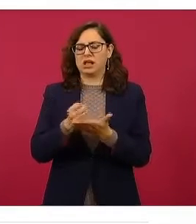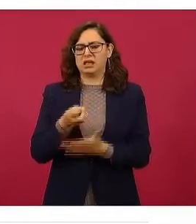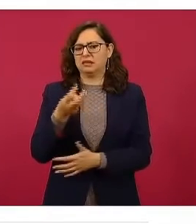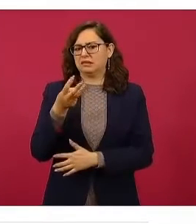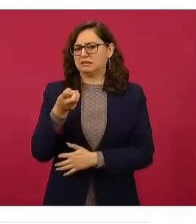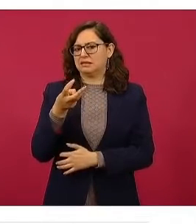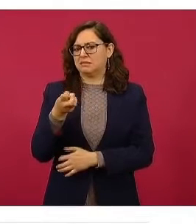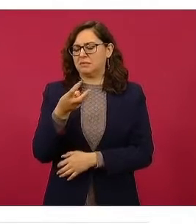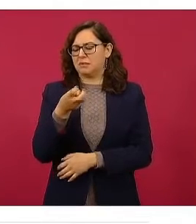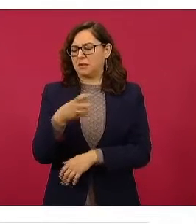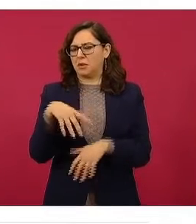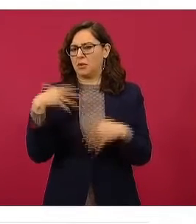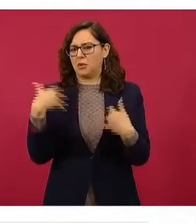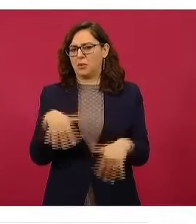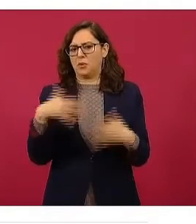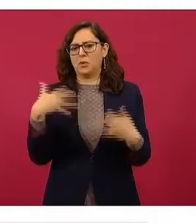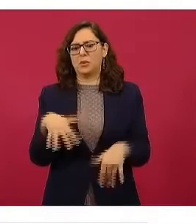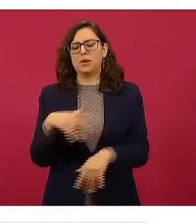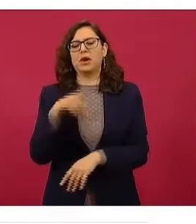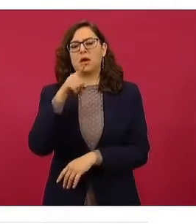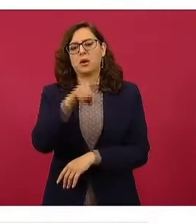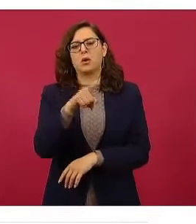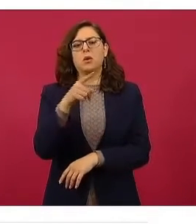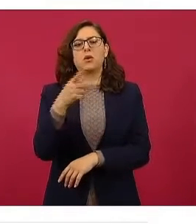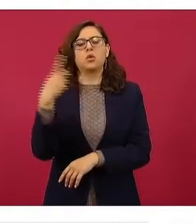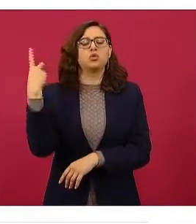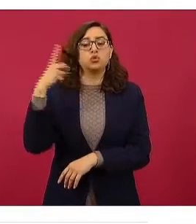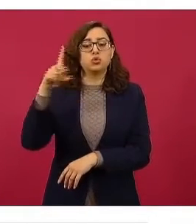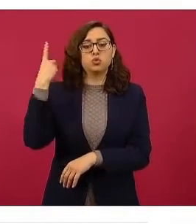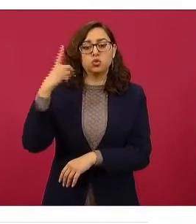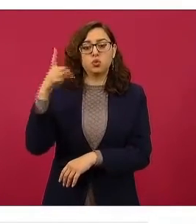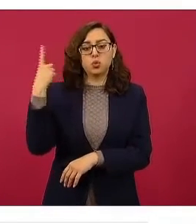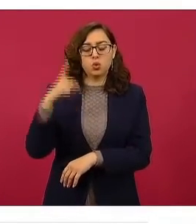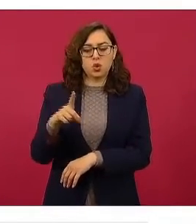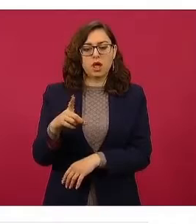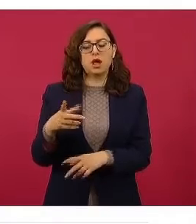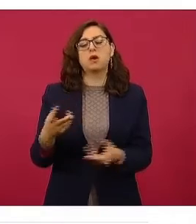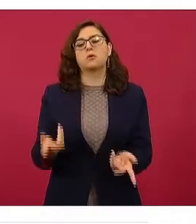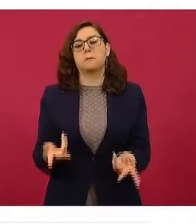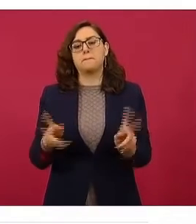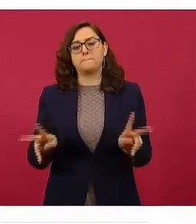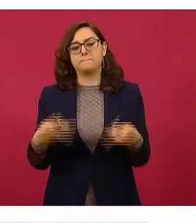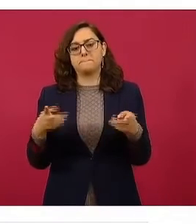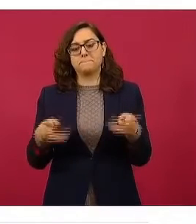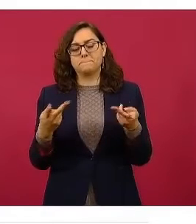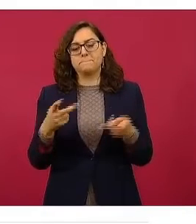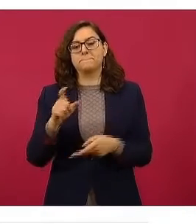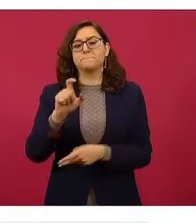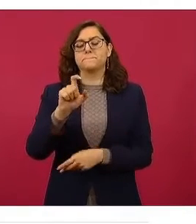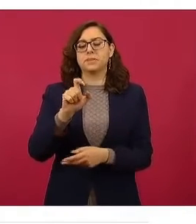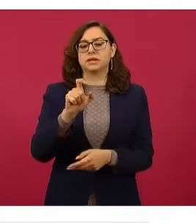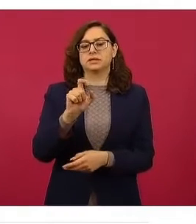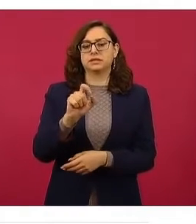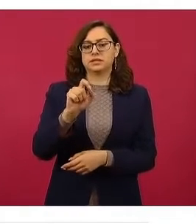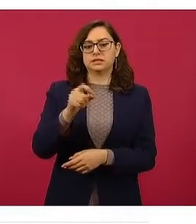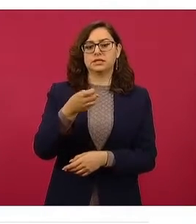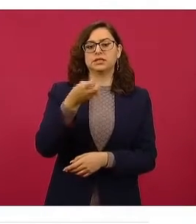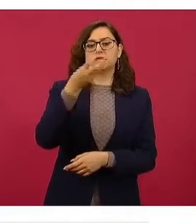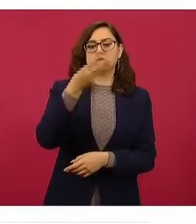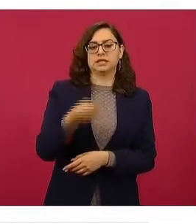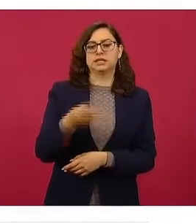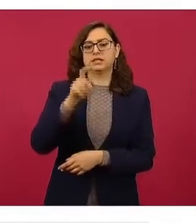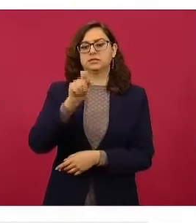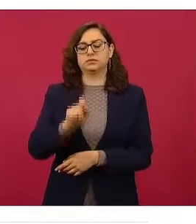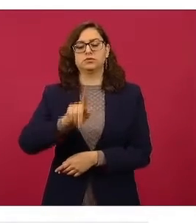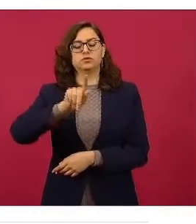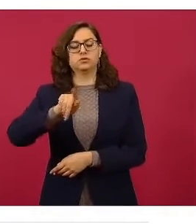angelitos de franquicia Pemex en Pueblo Nuevo, Durango, tienen la gasolina, el diésel, perdón, a un precio al público